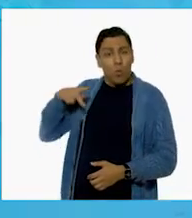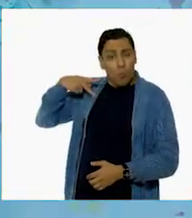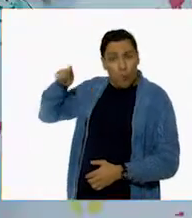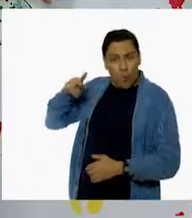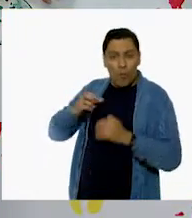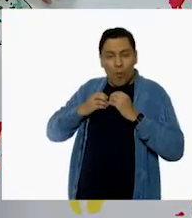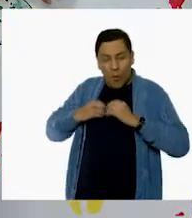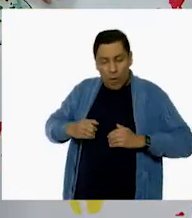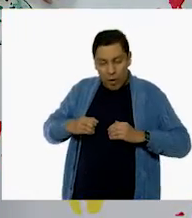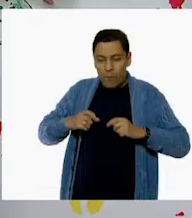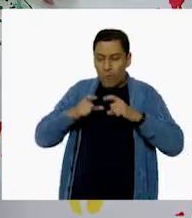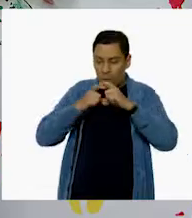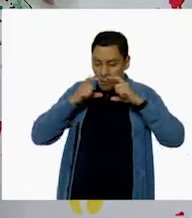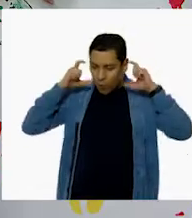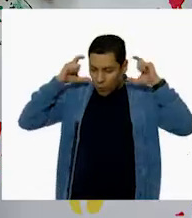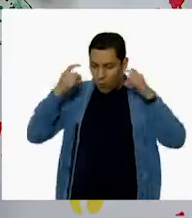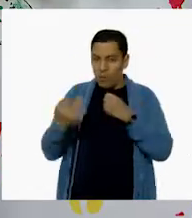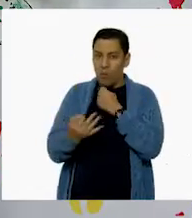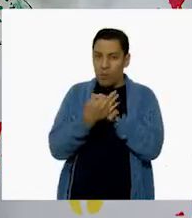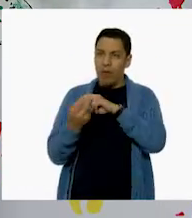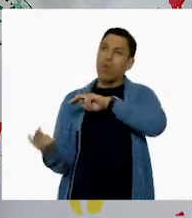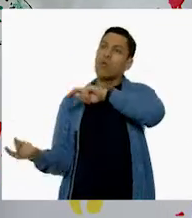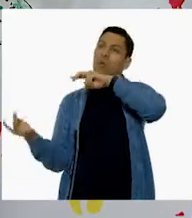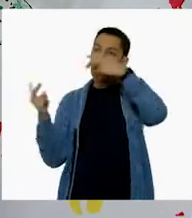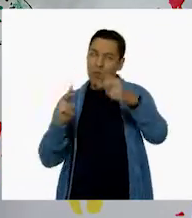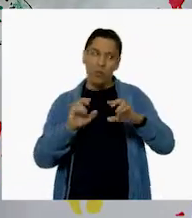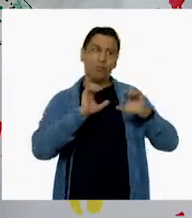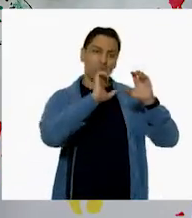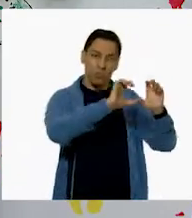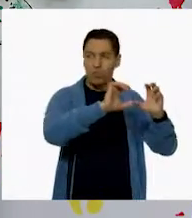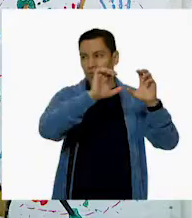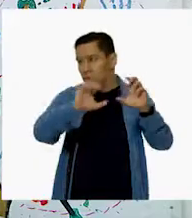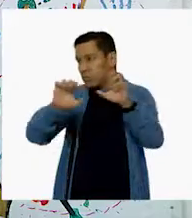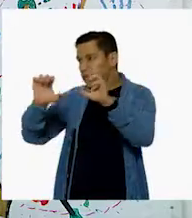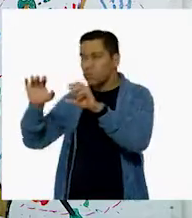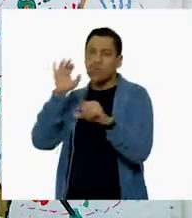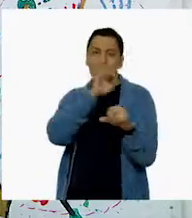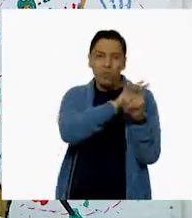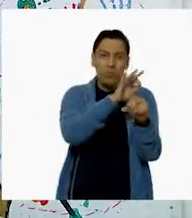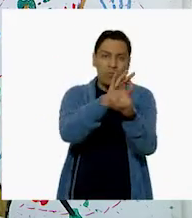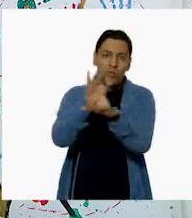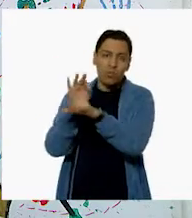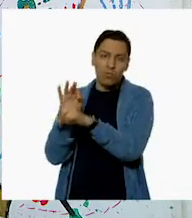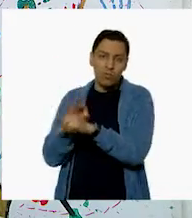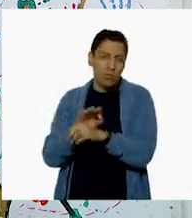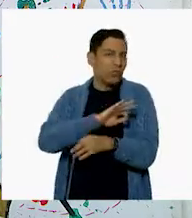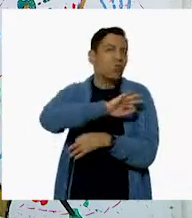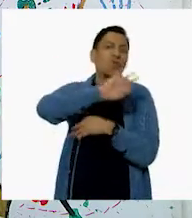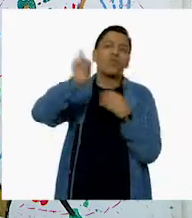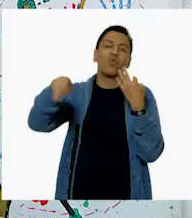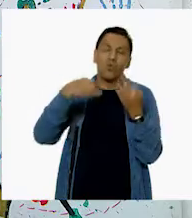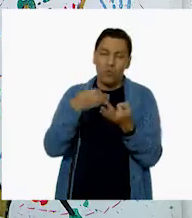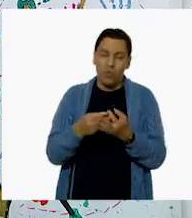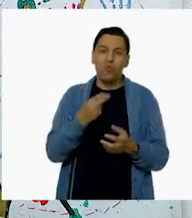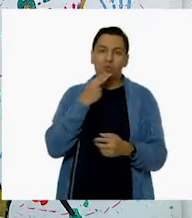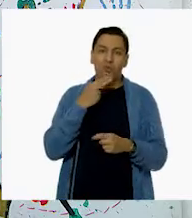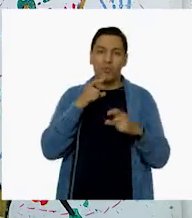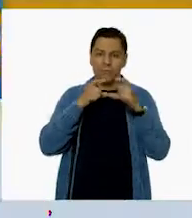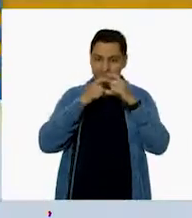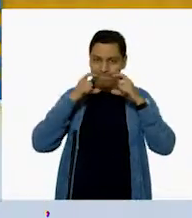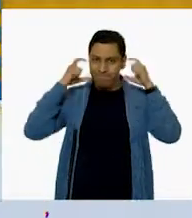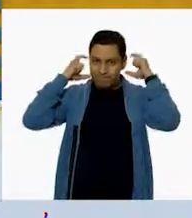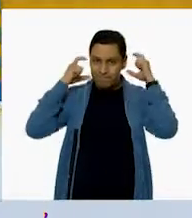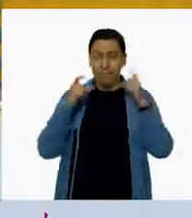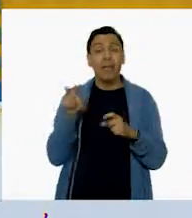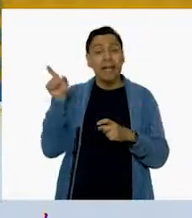cuidar a las demás personas. Claro, porque al usar el cubrebocas nos cuidamos todas y todos. Así es. Y esta foto